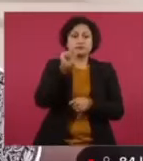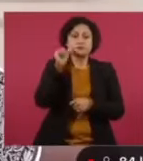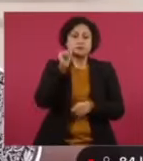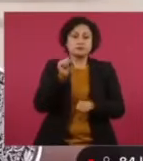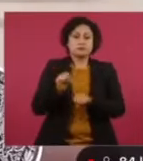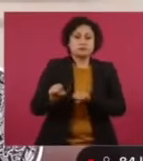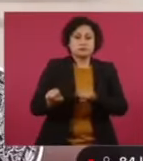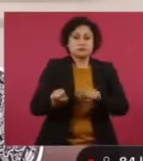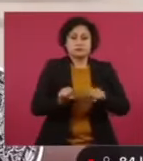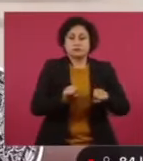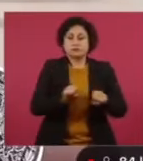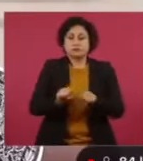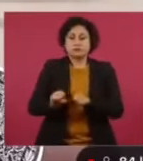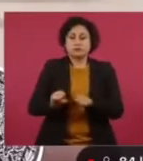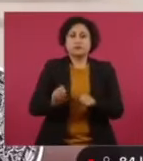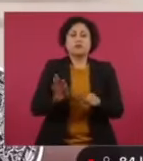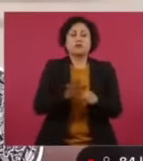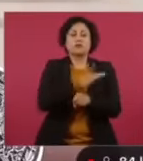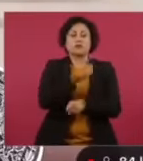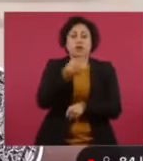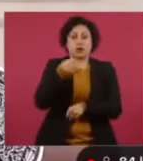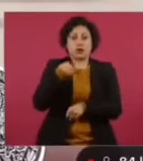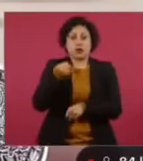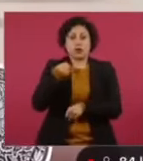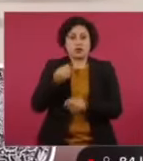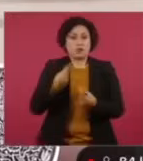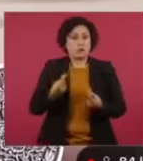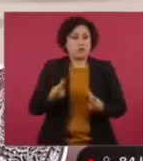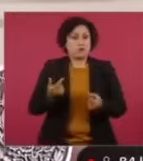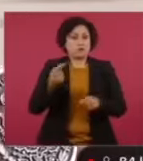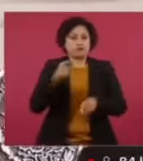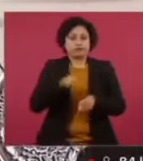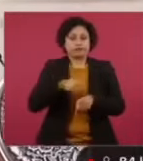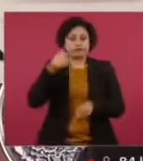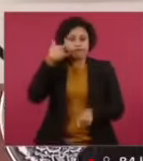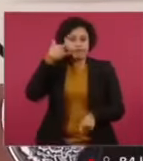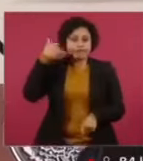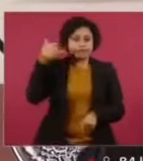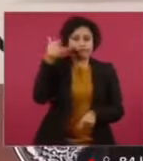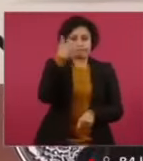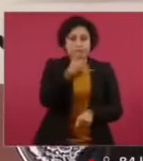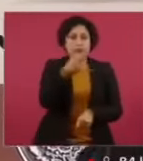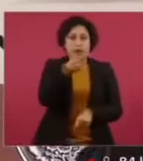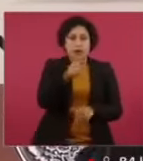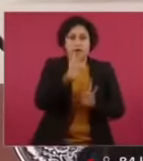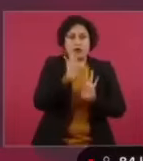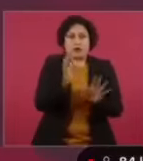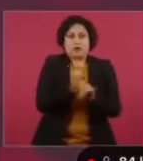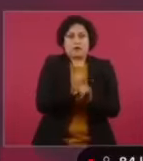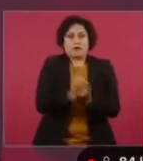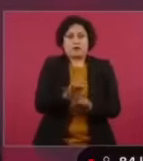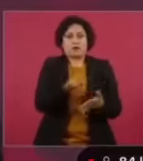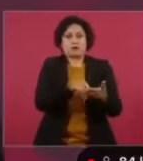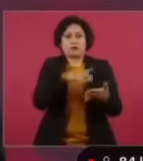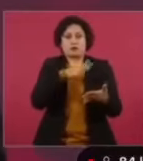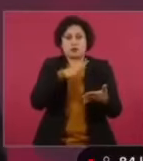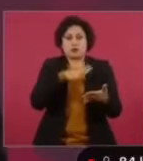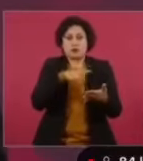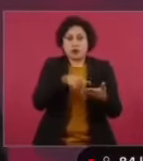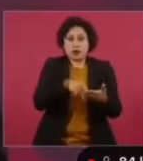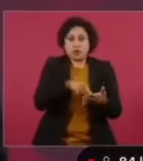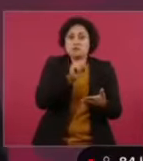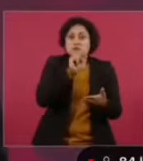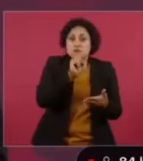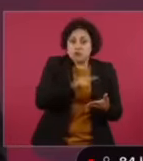porque le hablé de inmediato y ya tenía el reporte, y no sólo eso, fue a la región